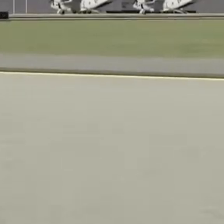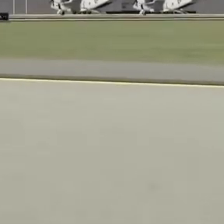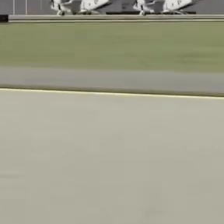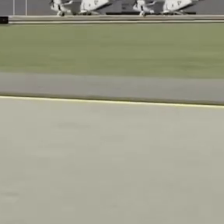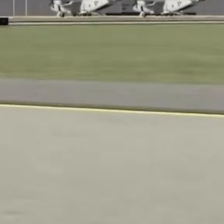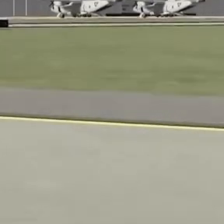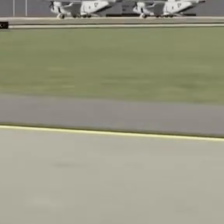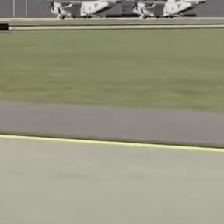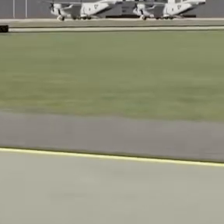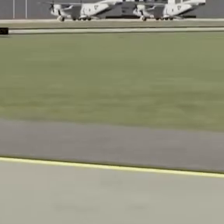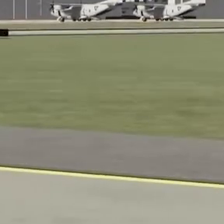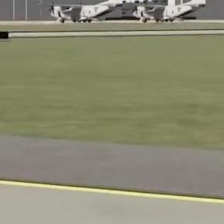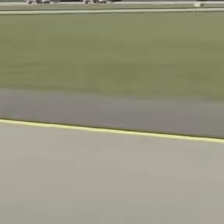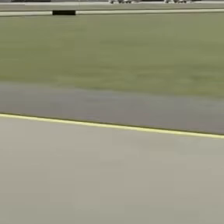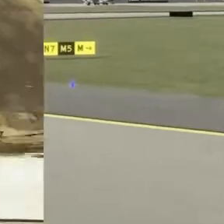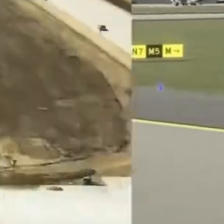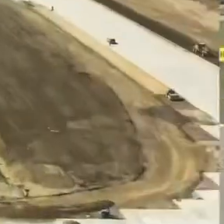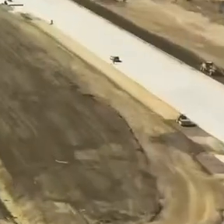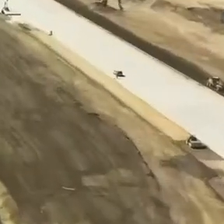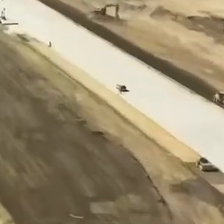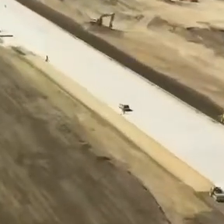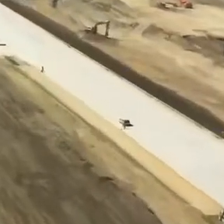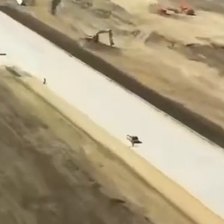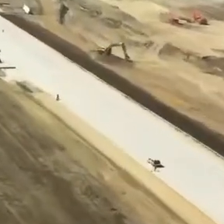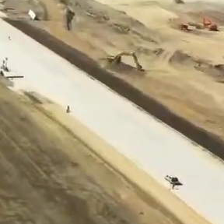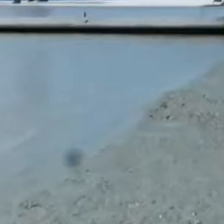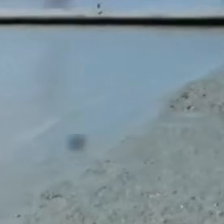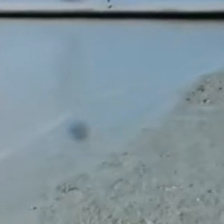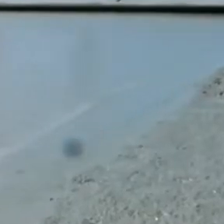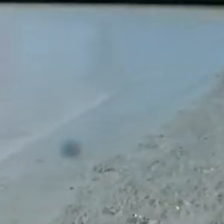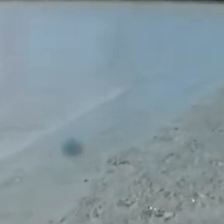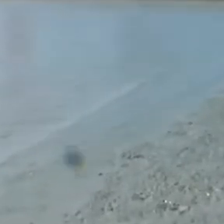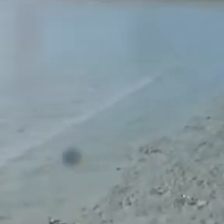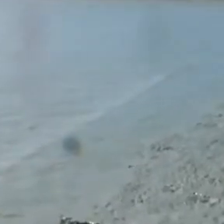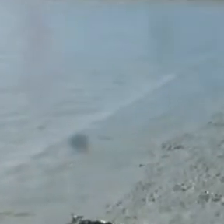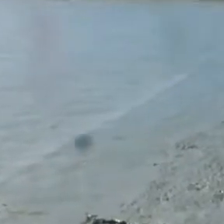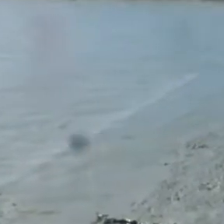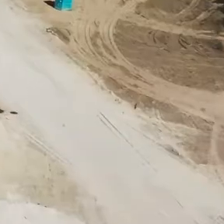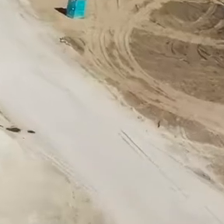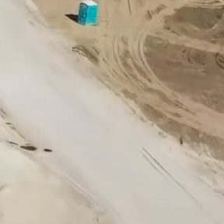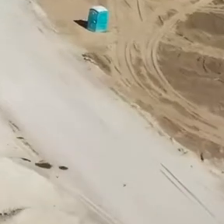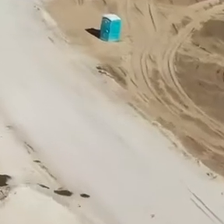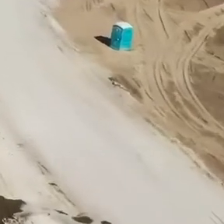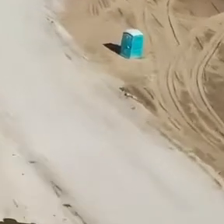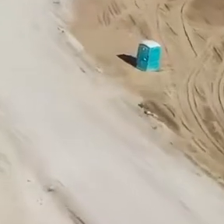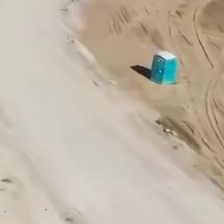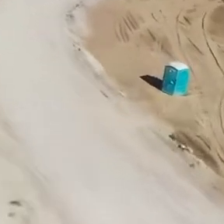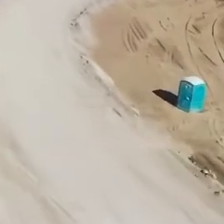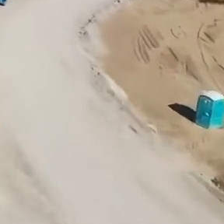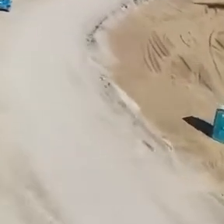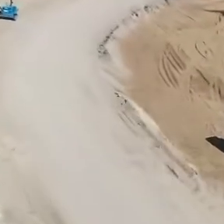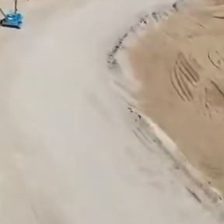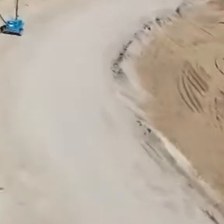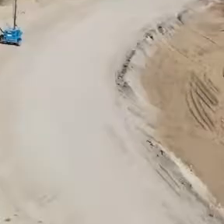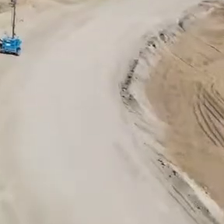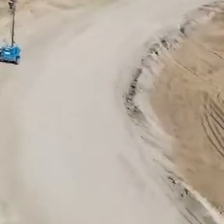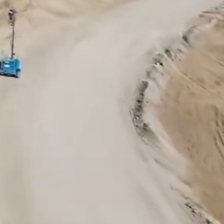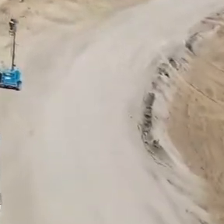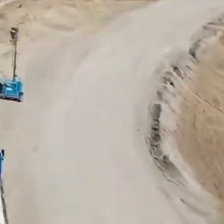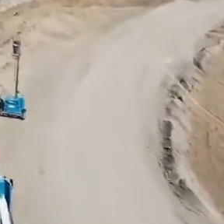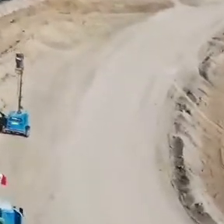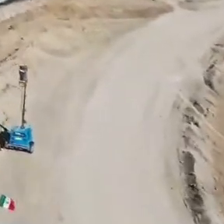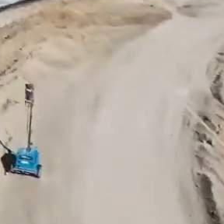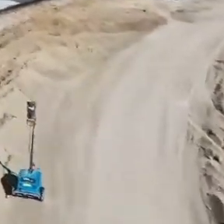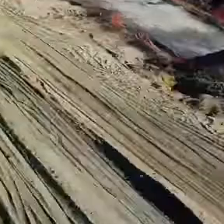En la pista y plataforma militar se continúa la construcción de los encalles de rodaje, el tendido de tubería eléctrica y los bancos de